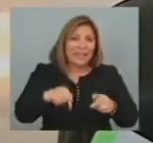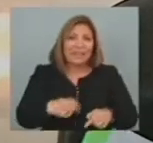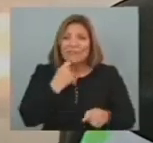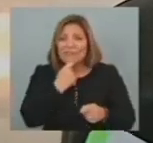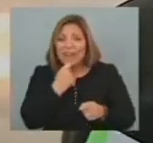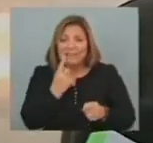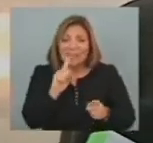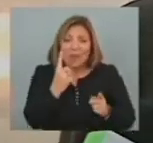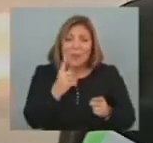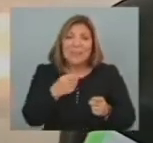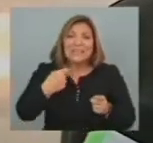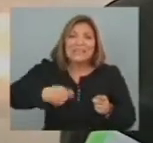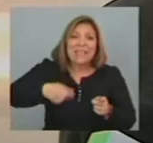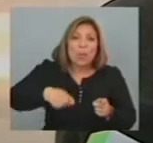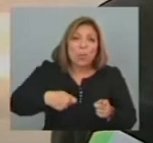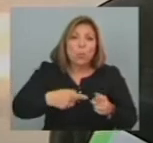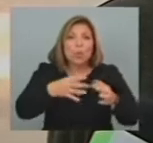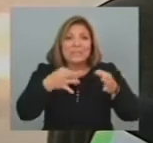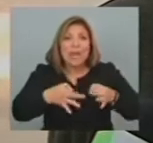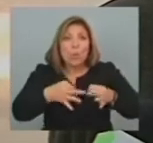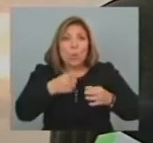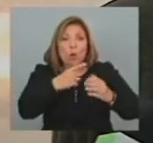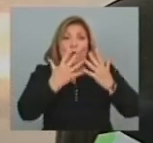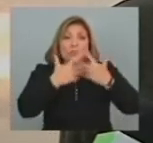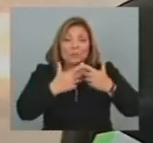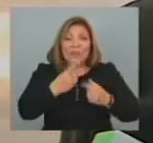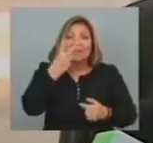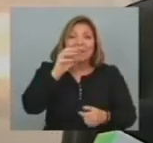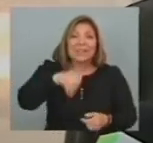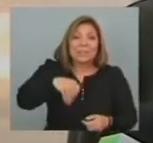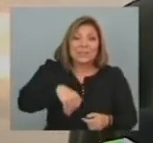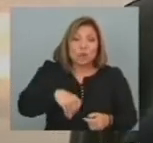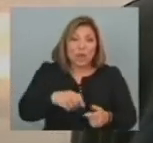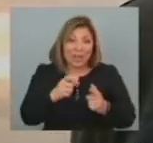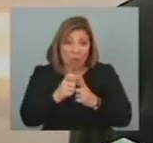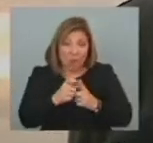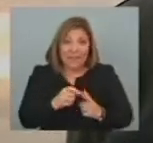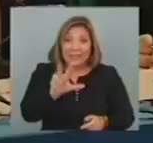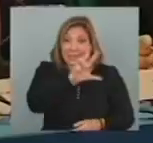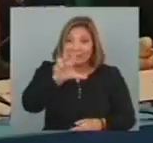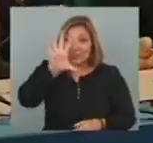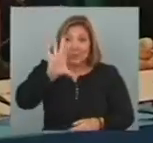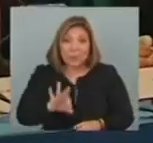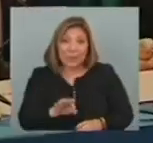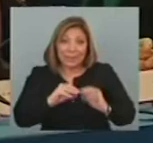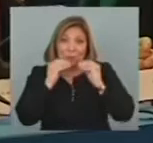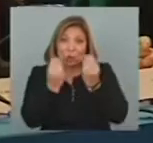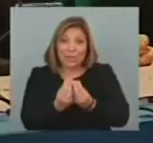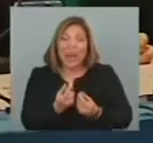pagar Es el seguro De funcionamiento De la planta Que son unos 20 millones De dólares De los 350 millones Que costó La inversión